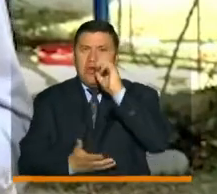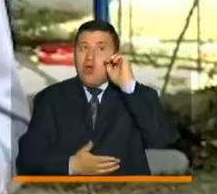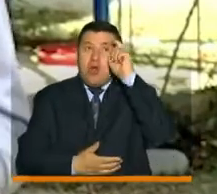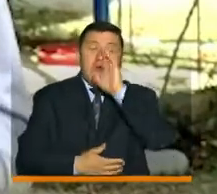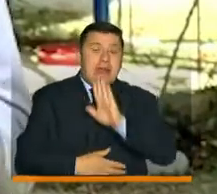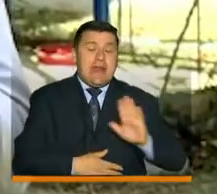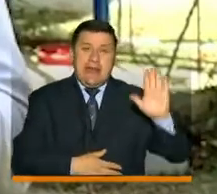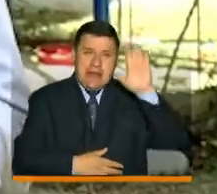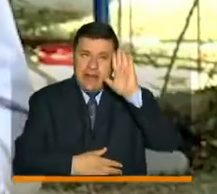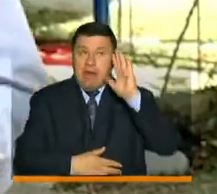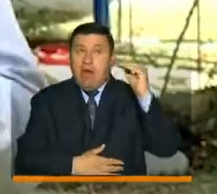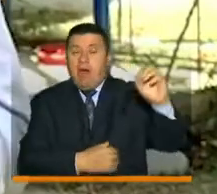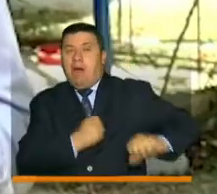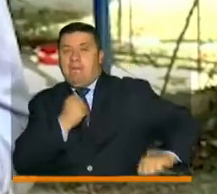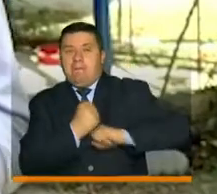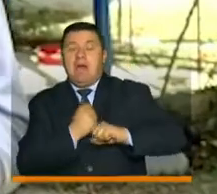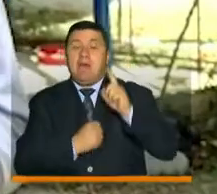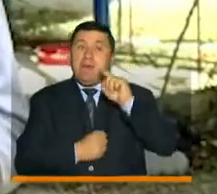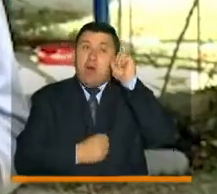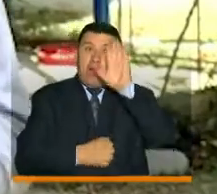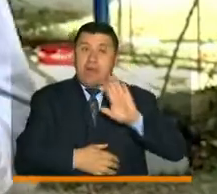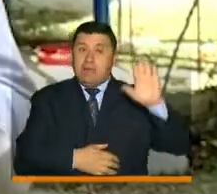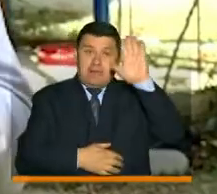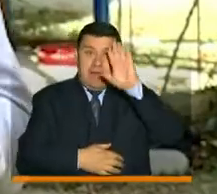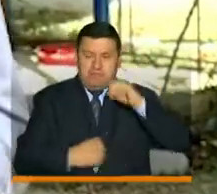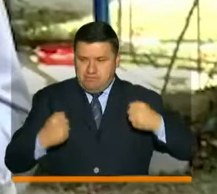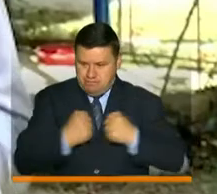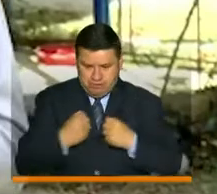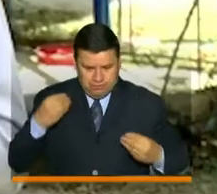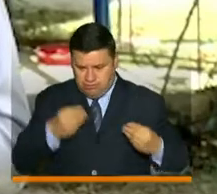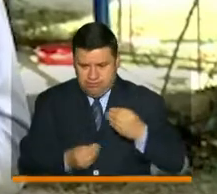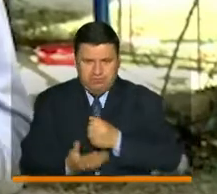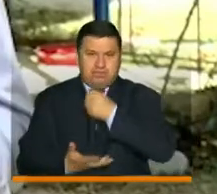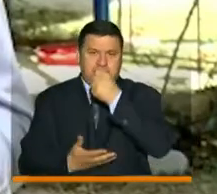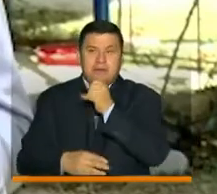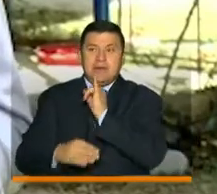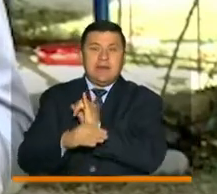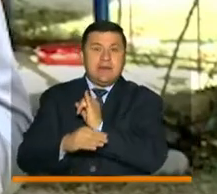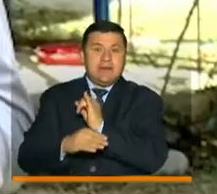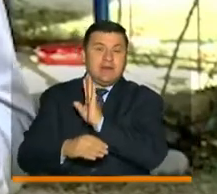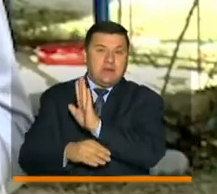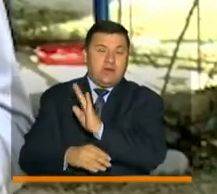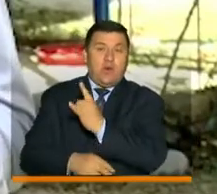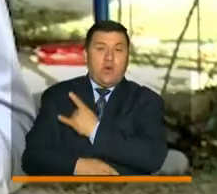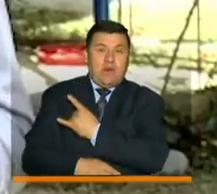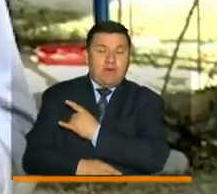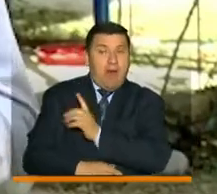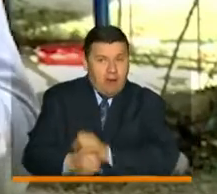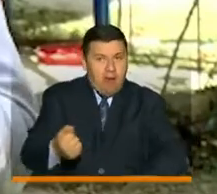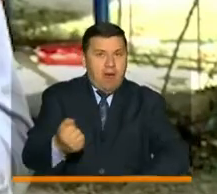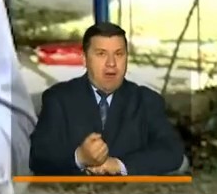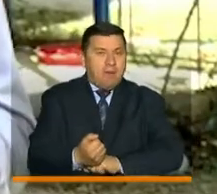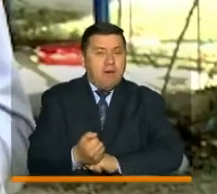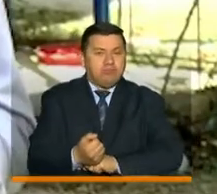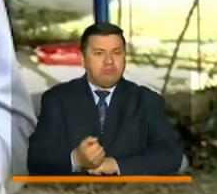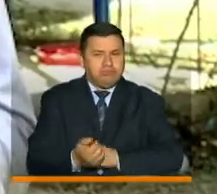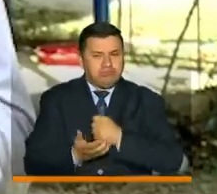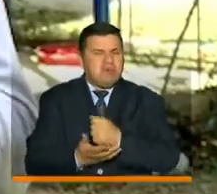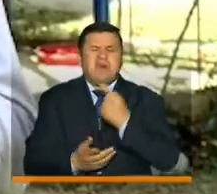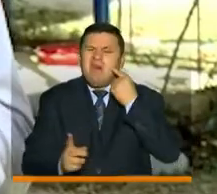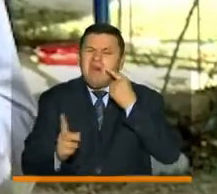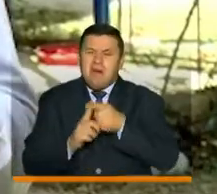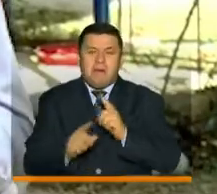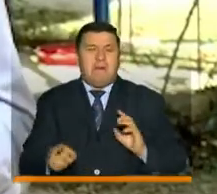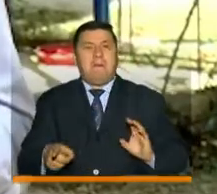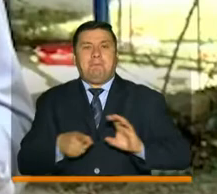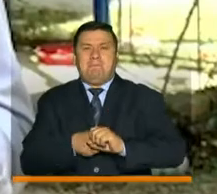gobierno nacional, del gobierno departamental y las instituciones de educación superior, le aportamos para tener